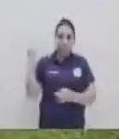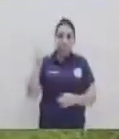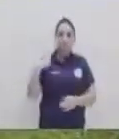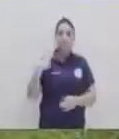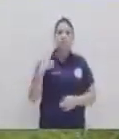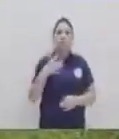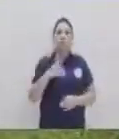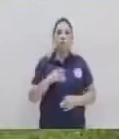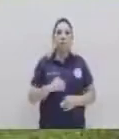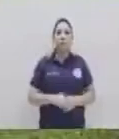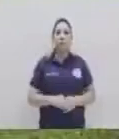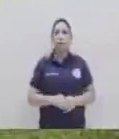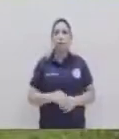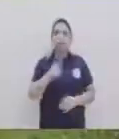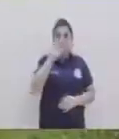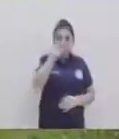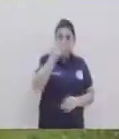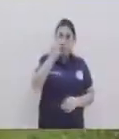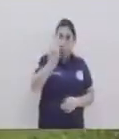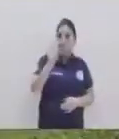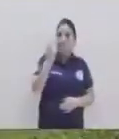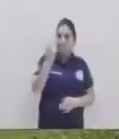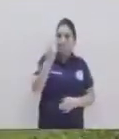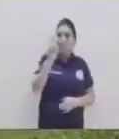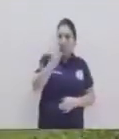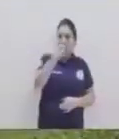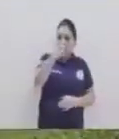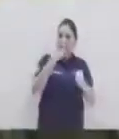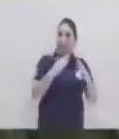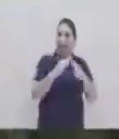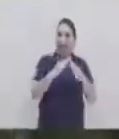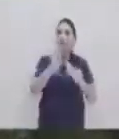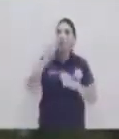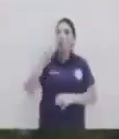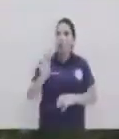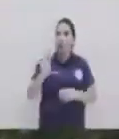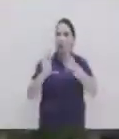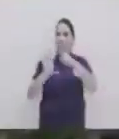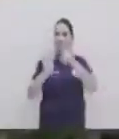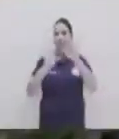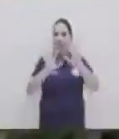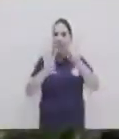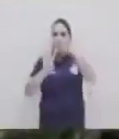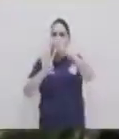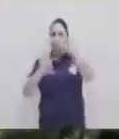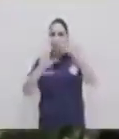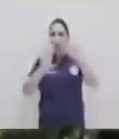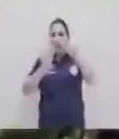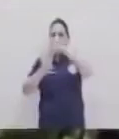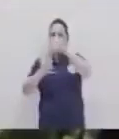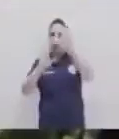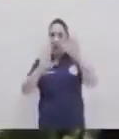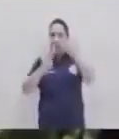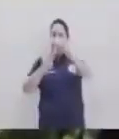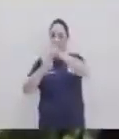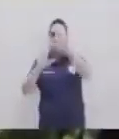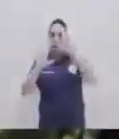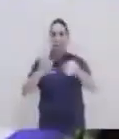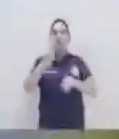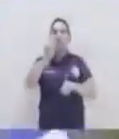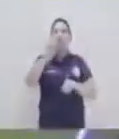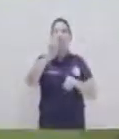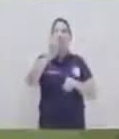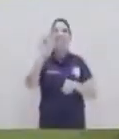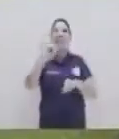series a ti te quedan hacer dos más en casa recuerda que entre cada serie tienes que descansar un